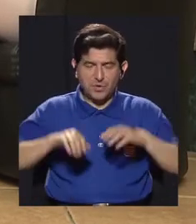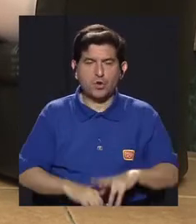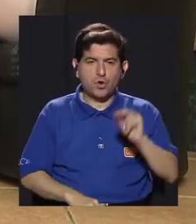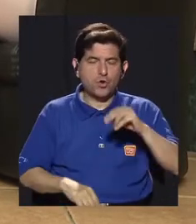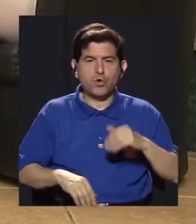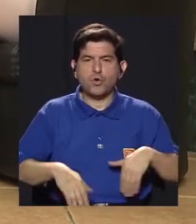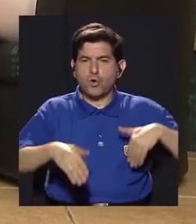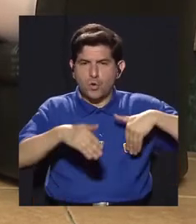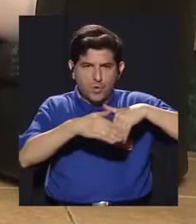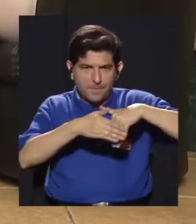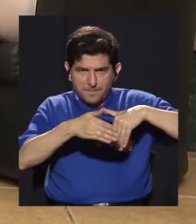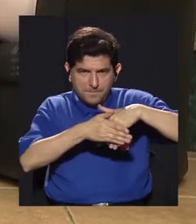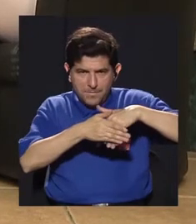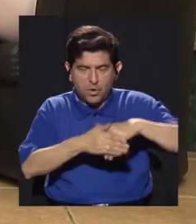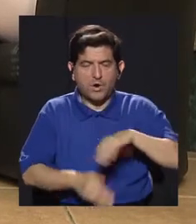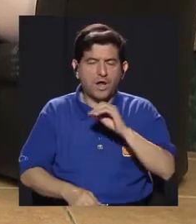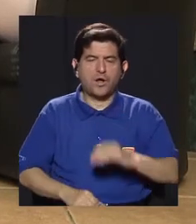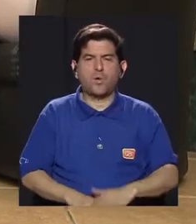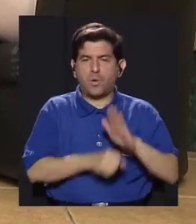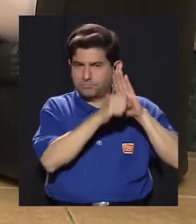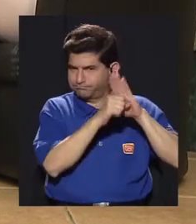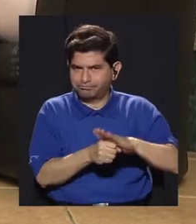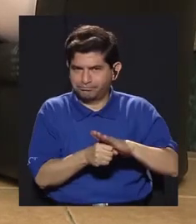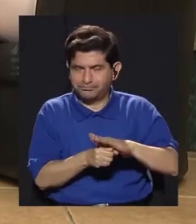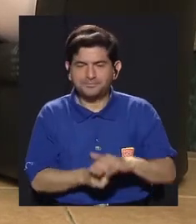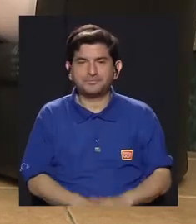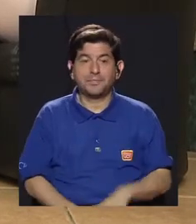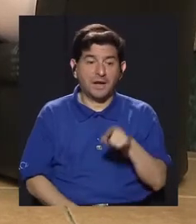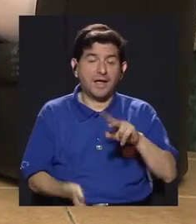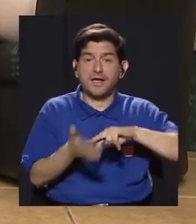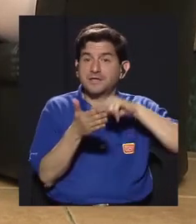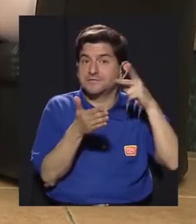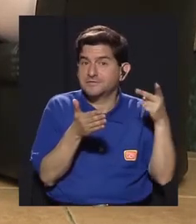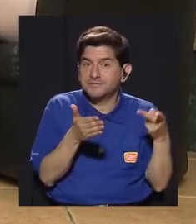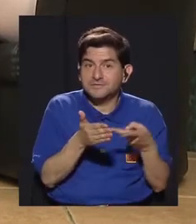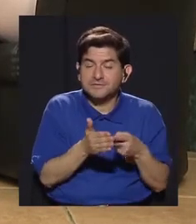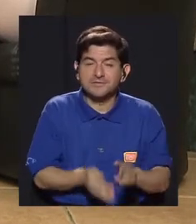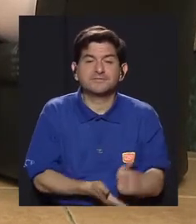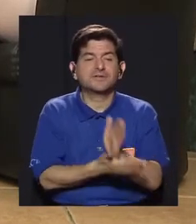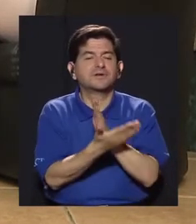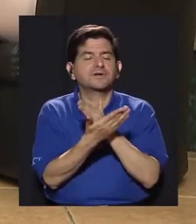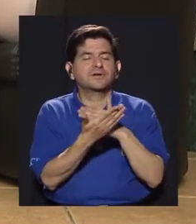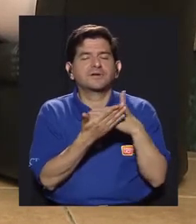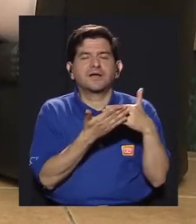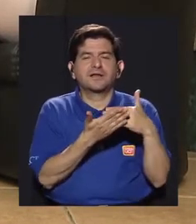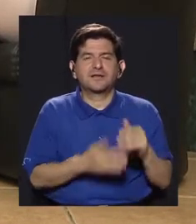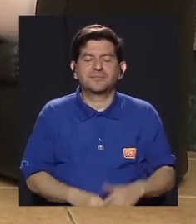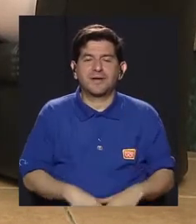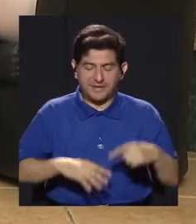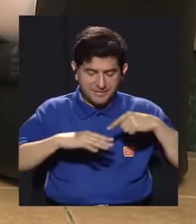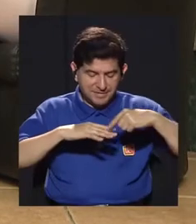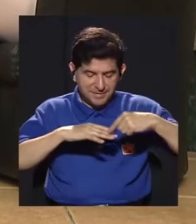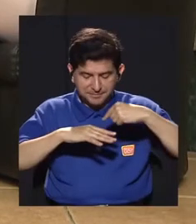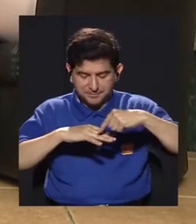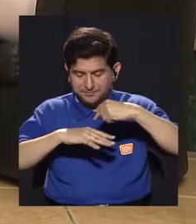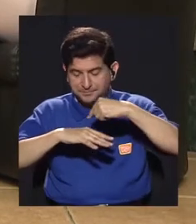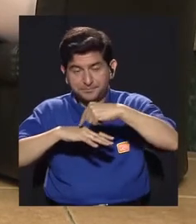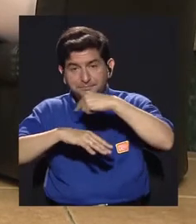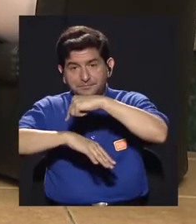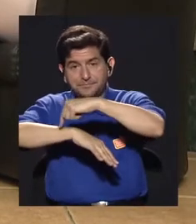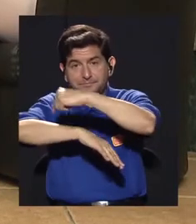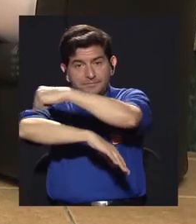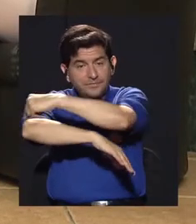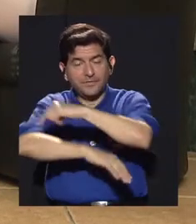están bloqueadas por alguna presión y esto se traduce no solo como a la parte de articulaciones